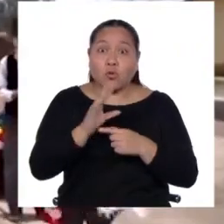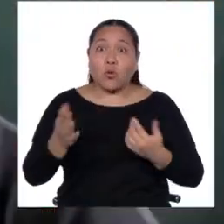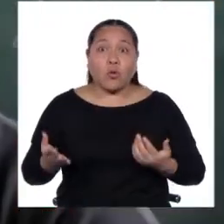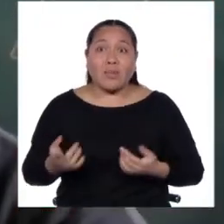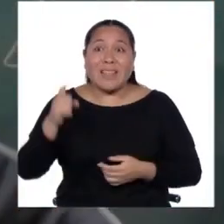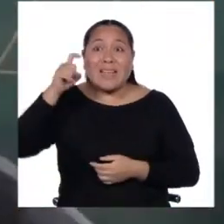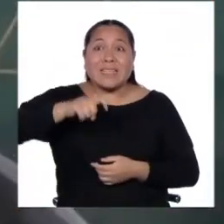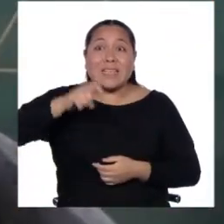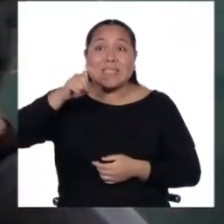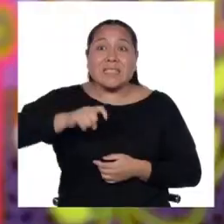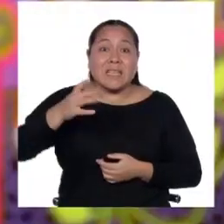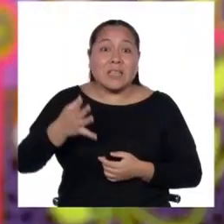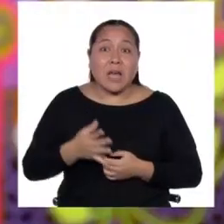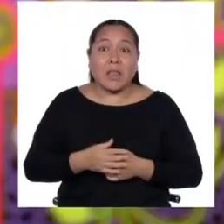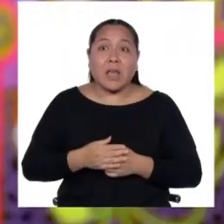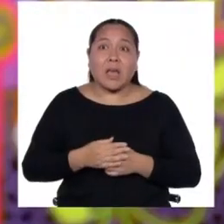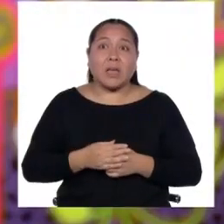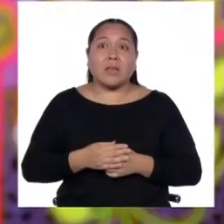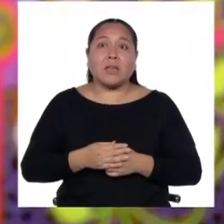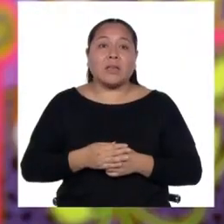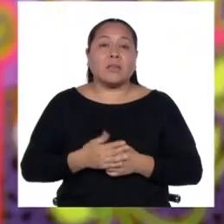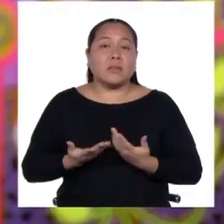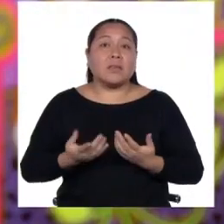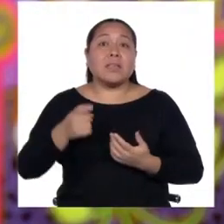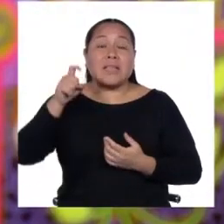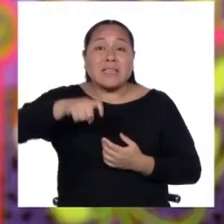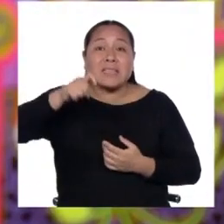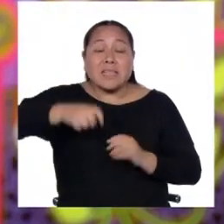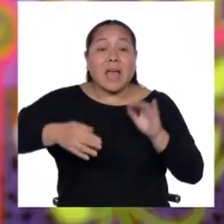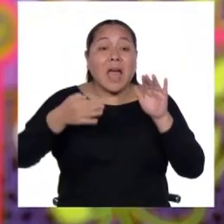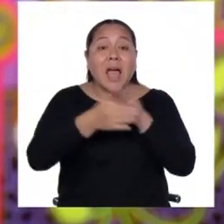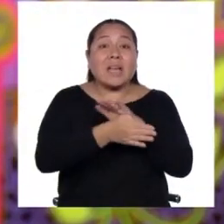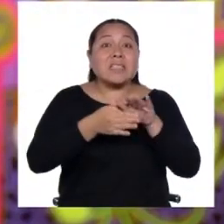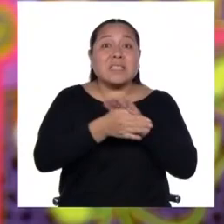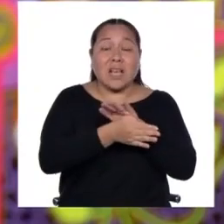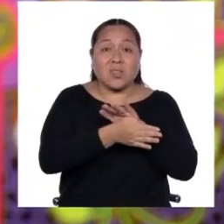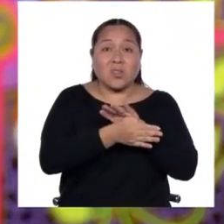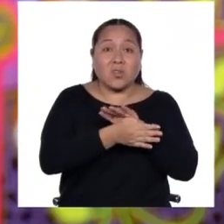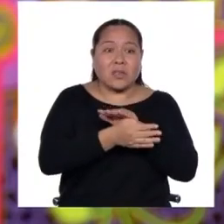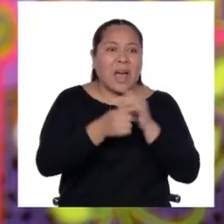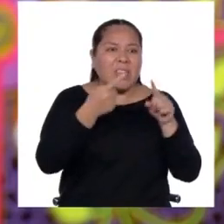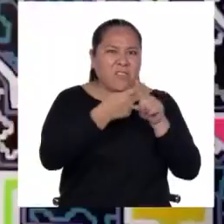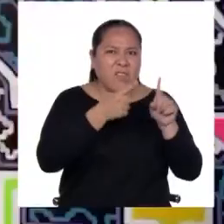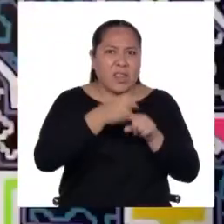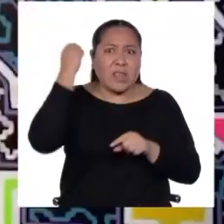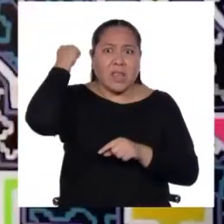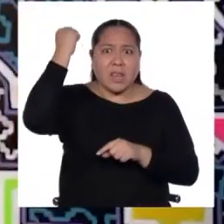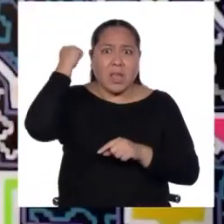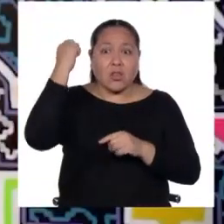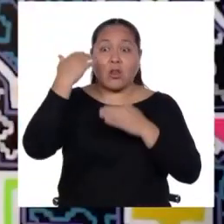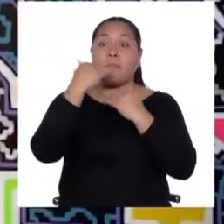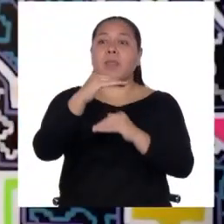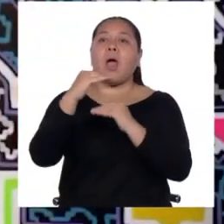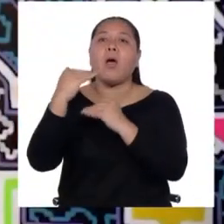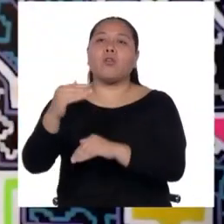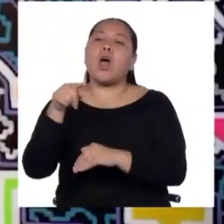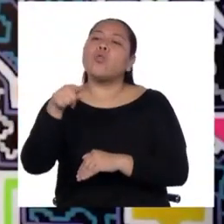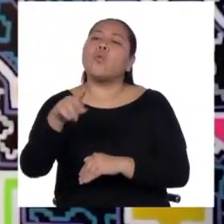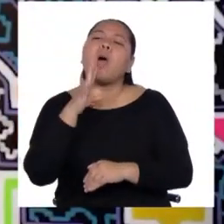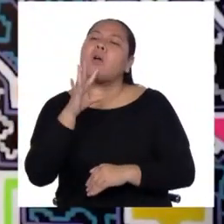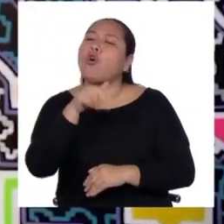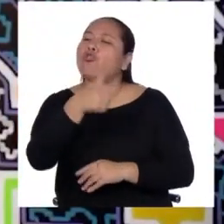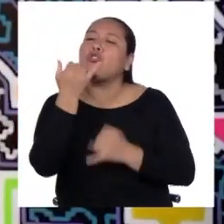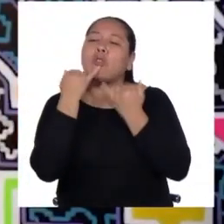su acceso a derechos fundamentales recortado, restringido, limitado, por el solo hecho de ser